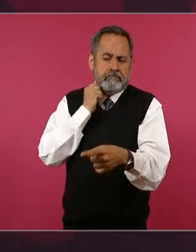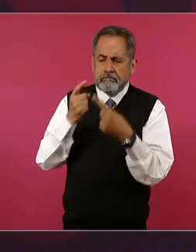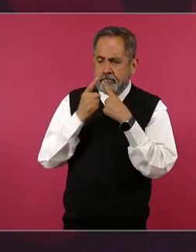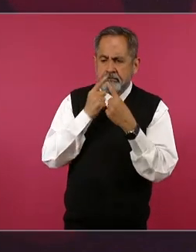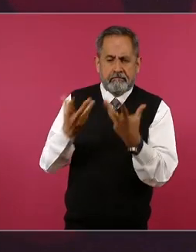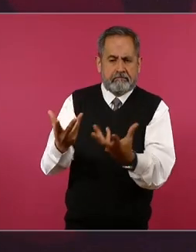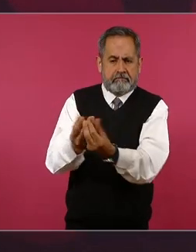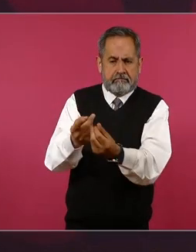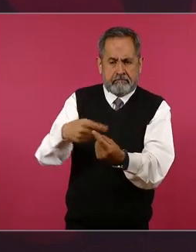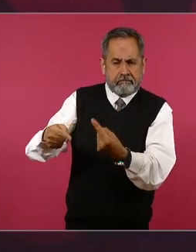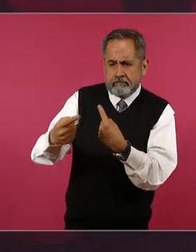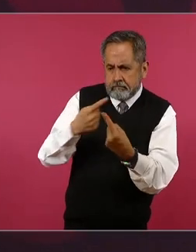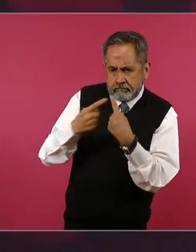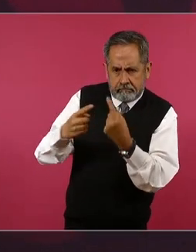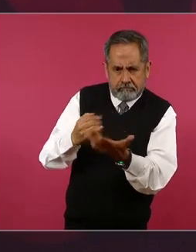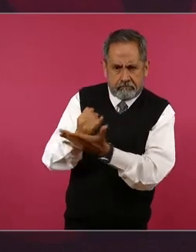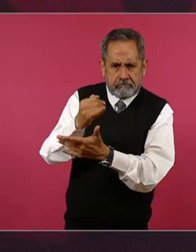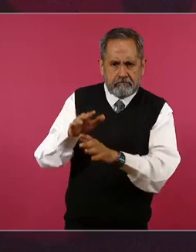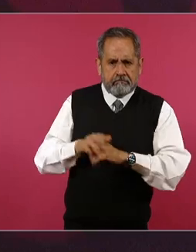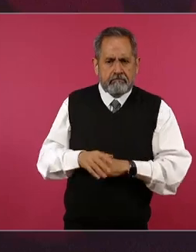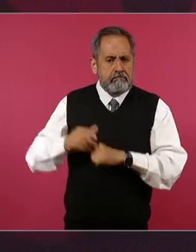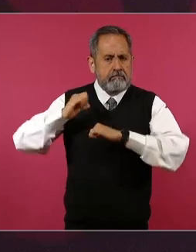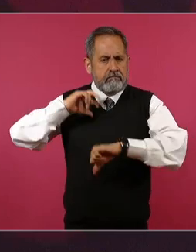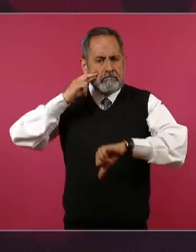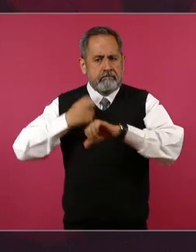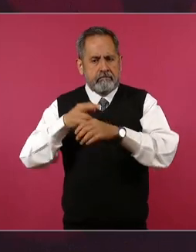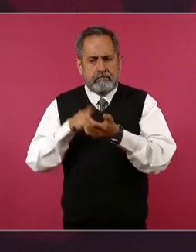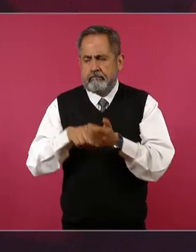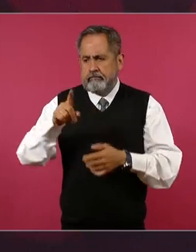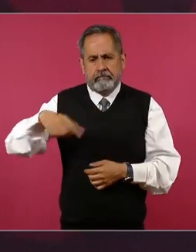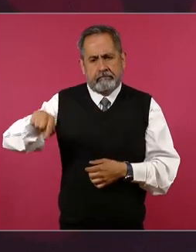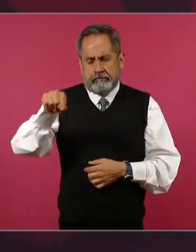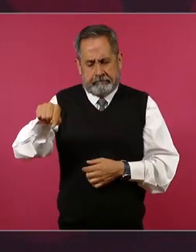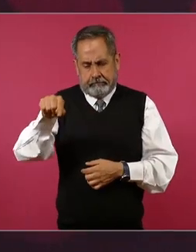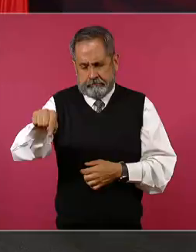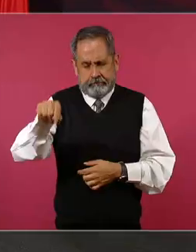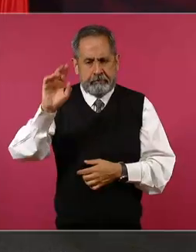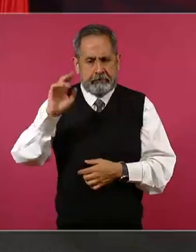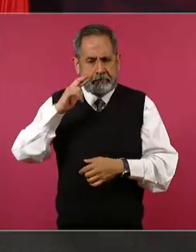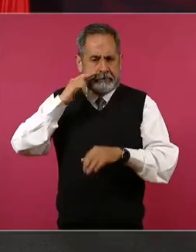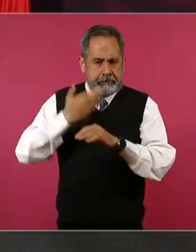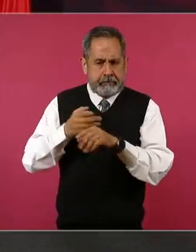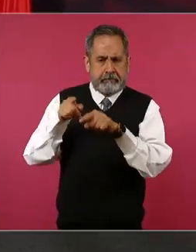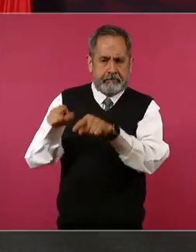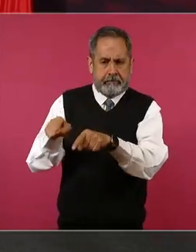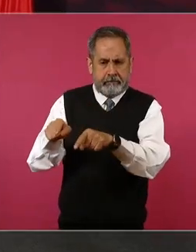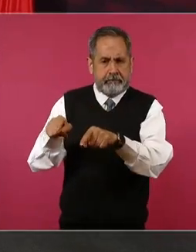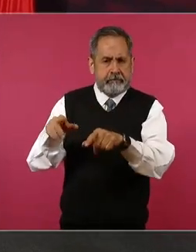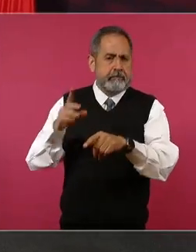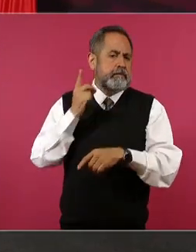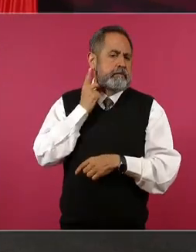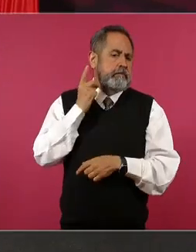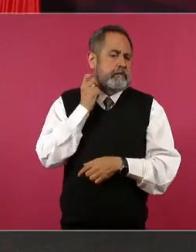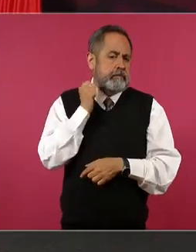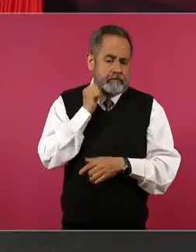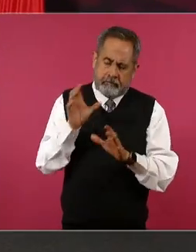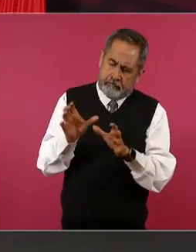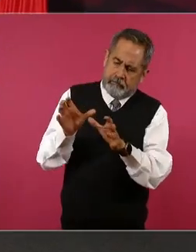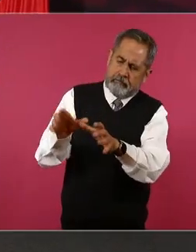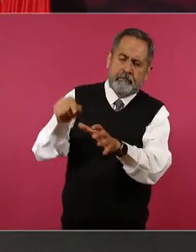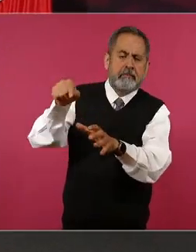es labor, es función del Poder